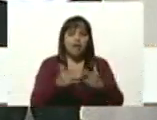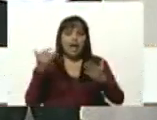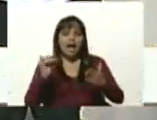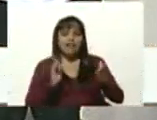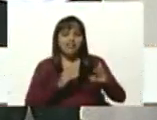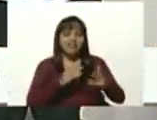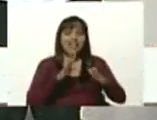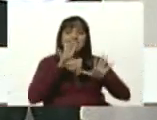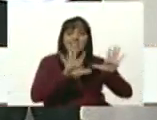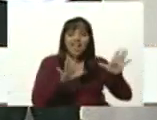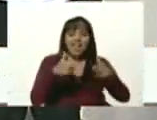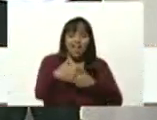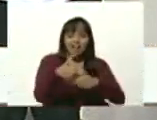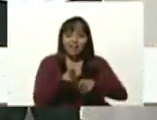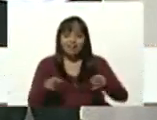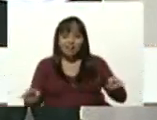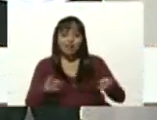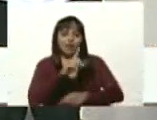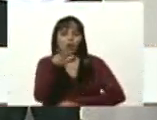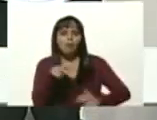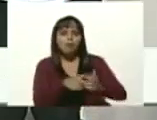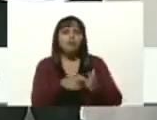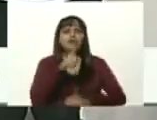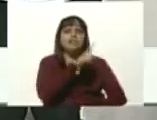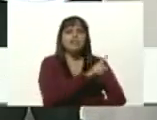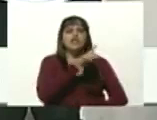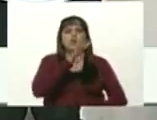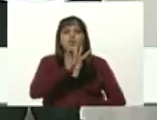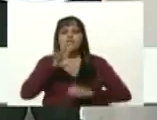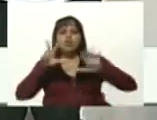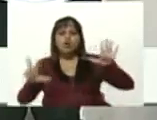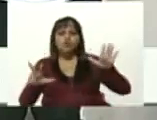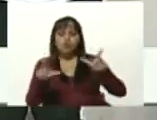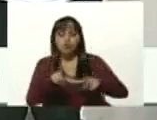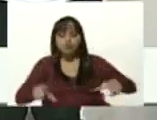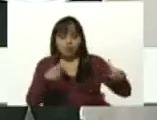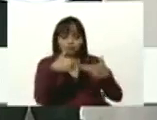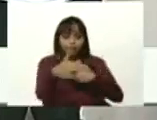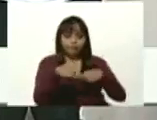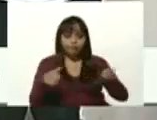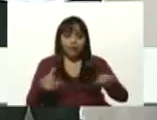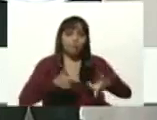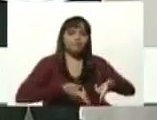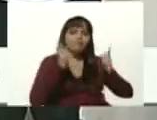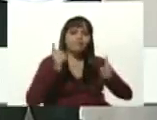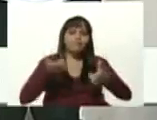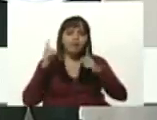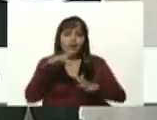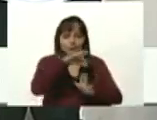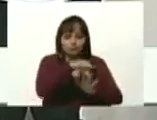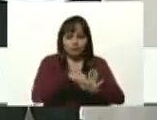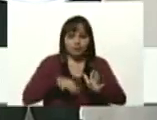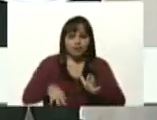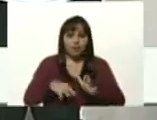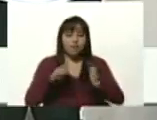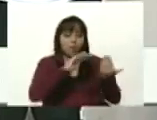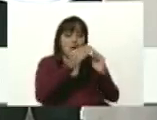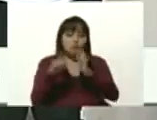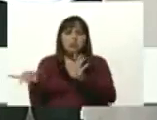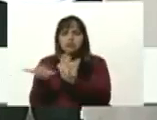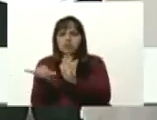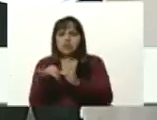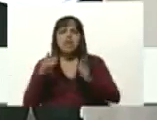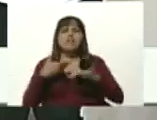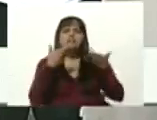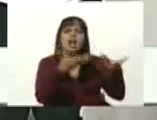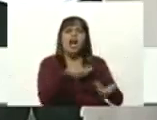hectáreas, en la cual hay 148 hectáreas disponibles, para no solamente a nuestra comunidad más cercana, sino para